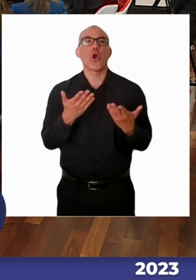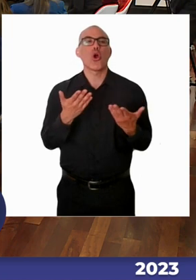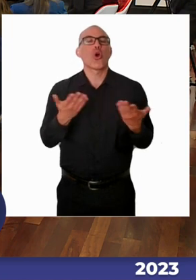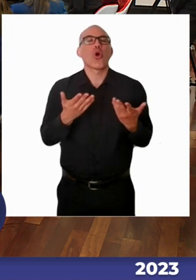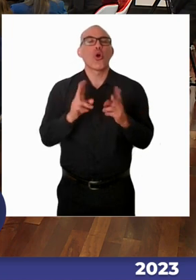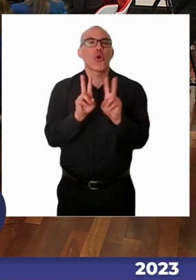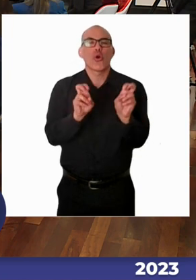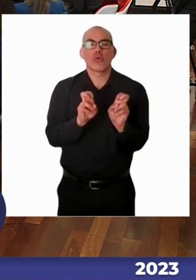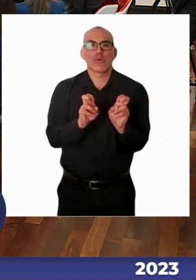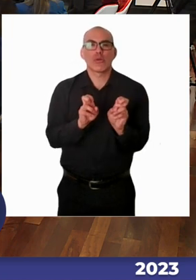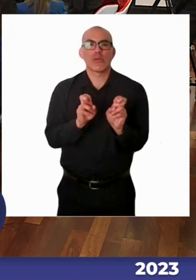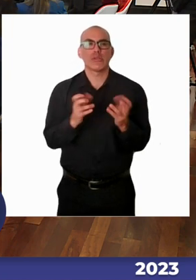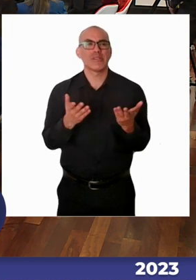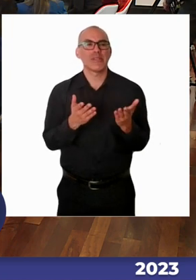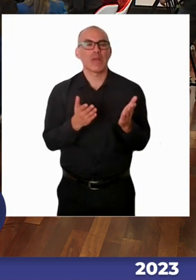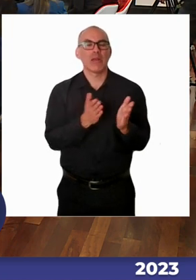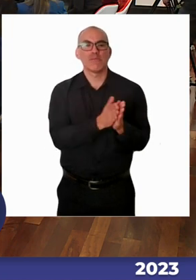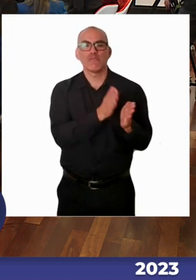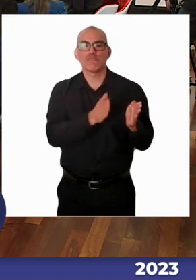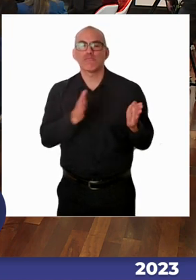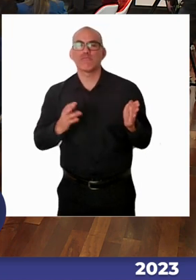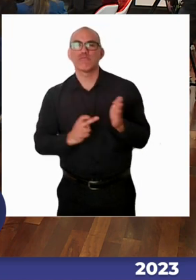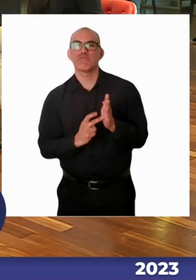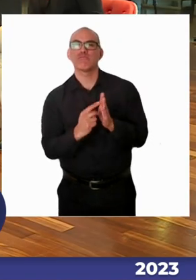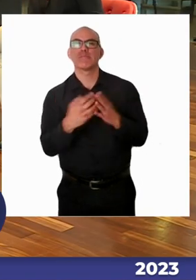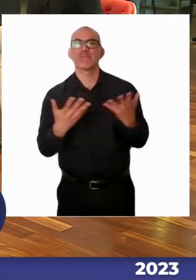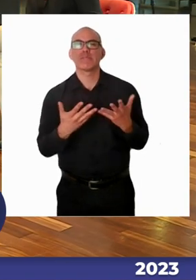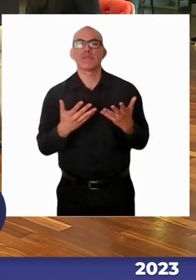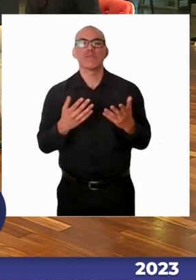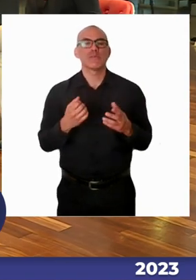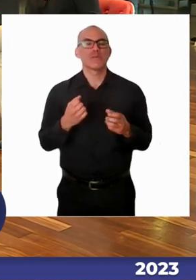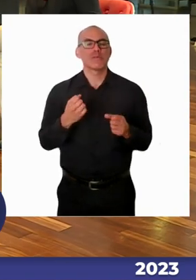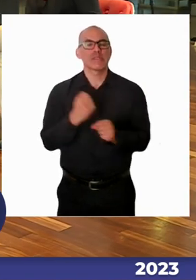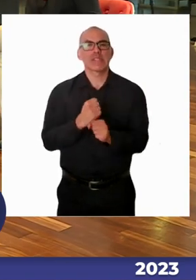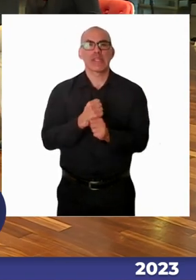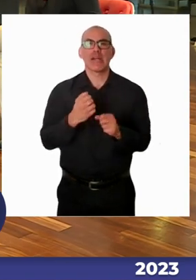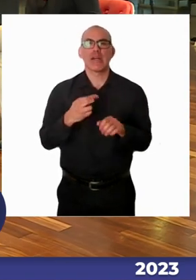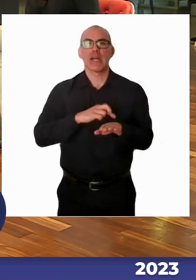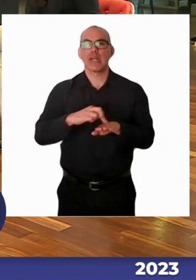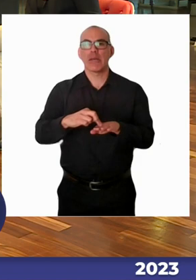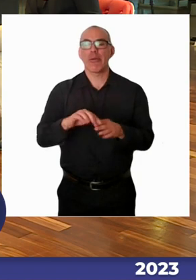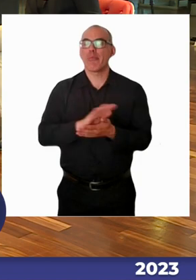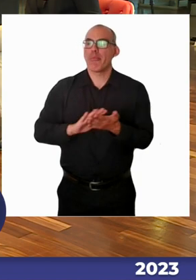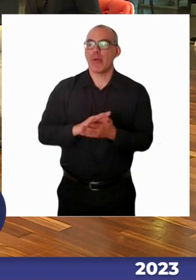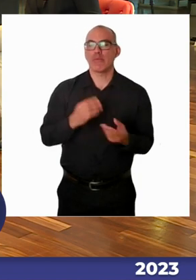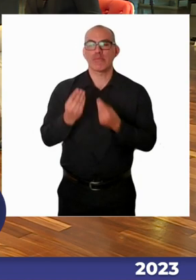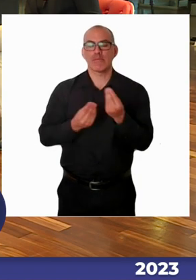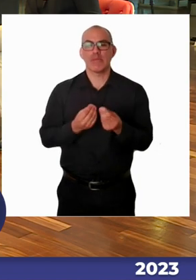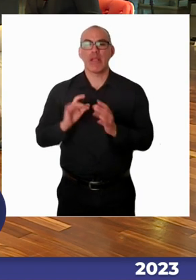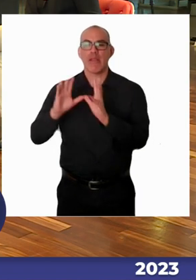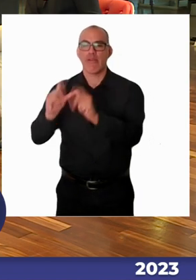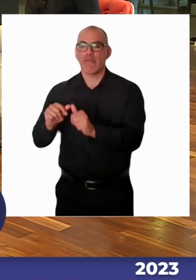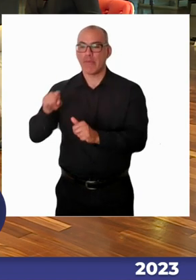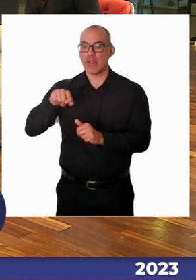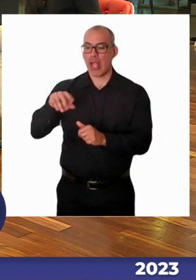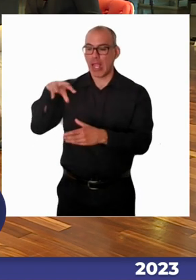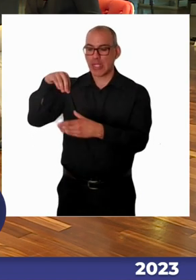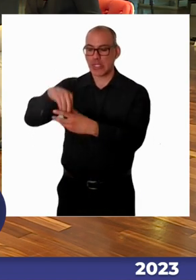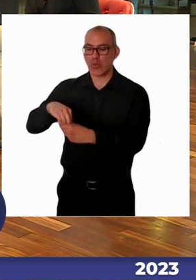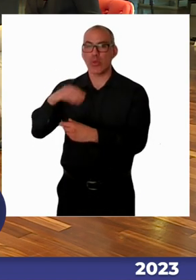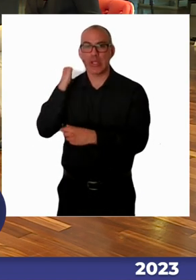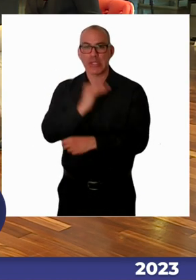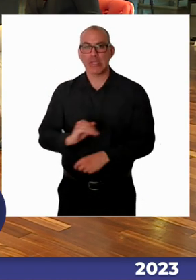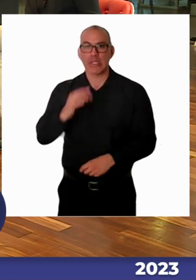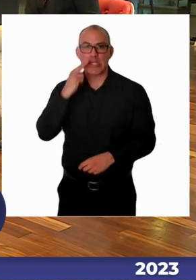cuando enfrentas la etapa escolar. Como agradecería muchísimo que pudieras hacer como esa introducción y nos pudieras quizás clarificar